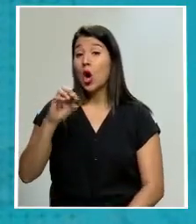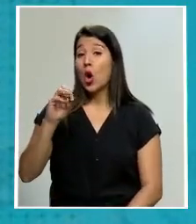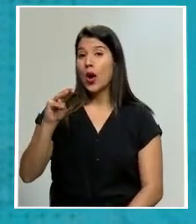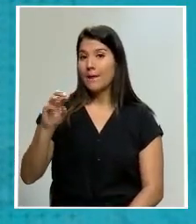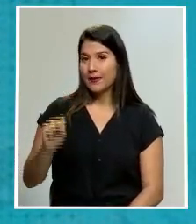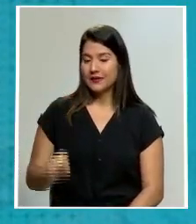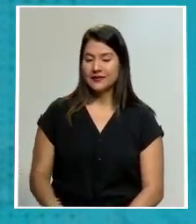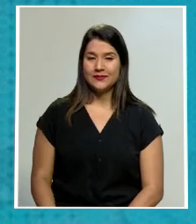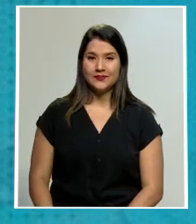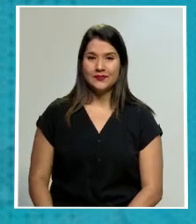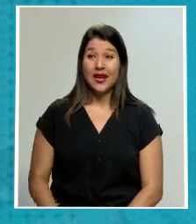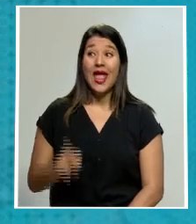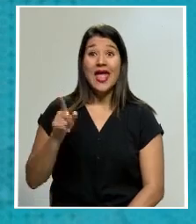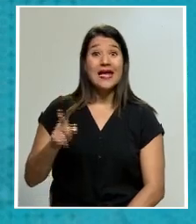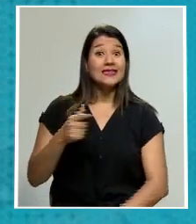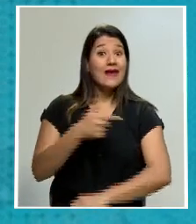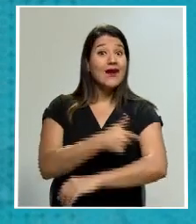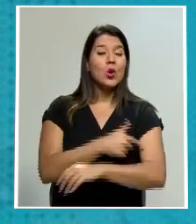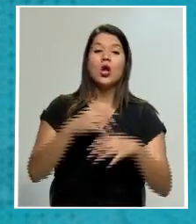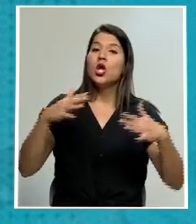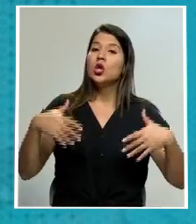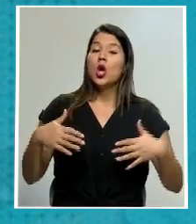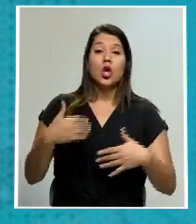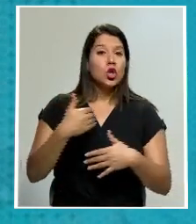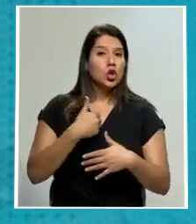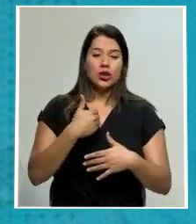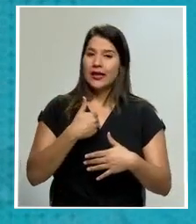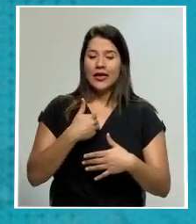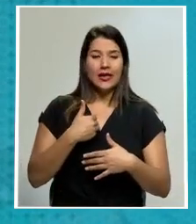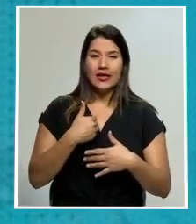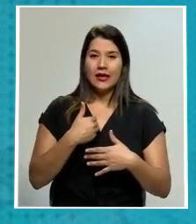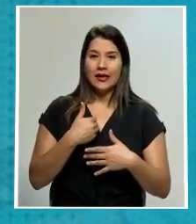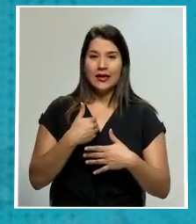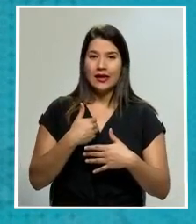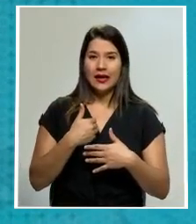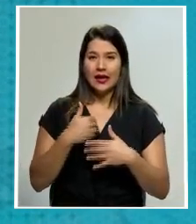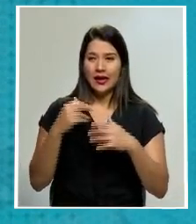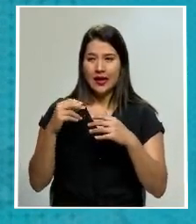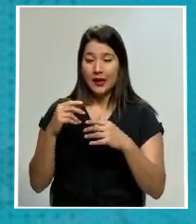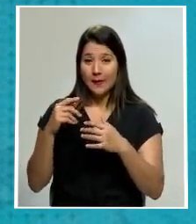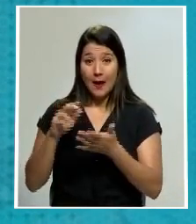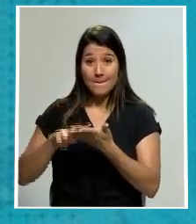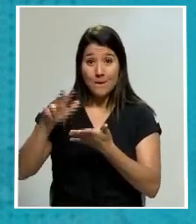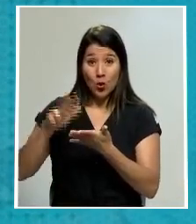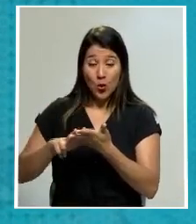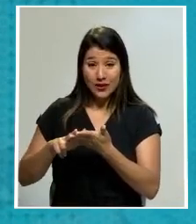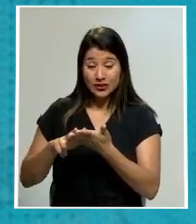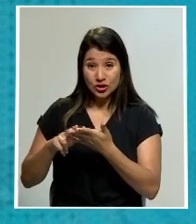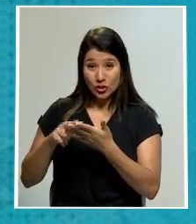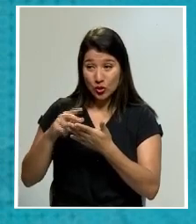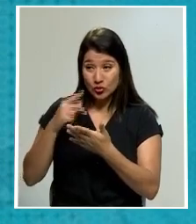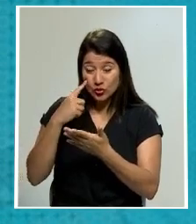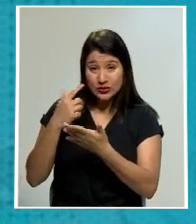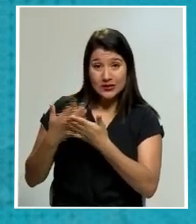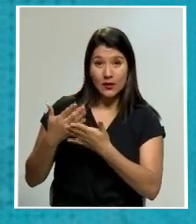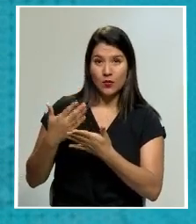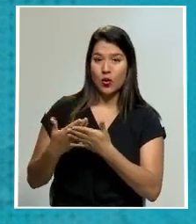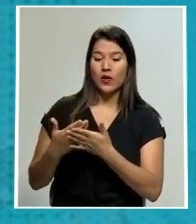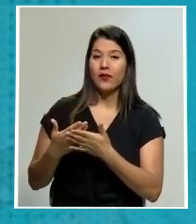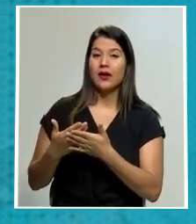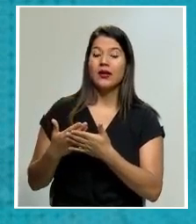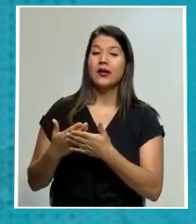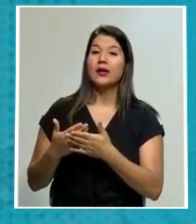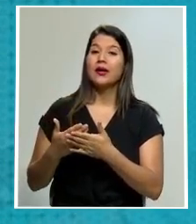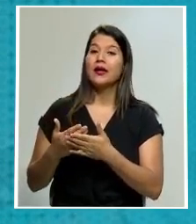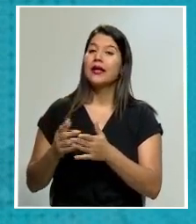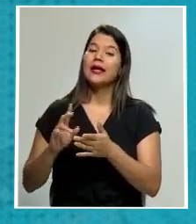parte esta vacuna todavía no cuenta con revisión por pares de los estudios clínicos que sustentan la autorización de la vacuna